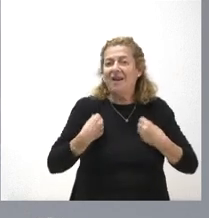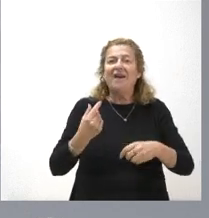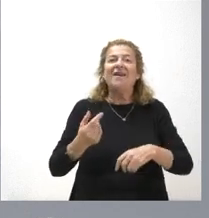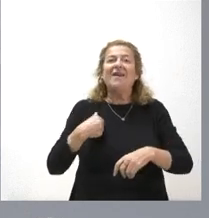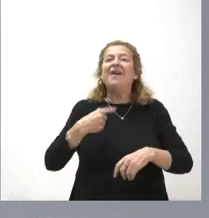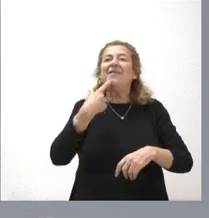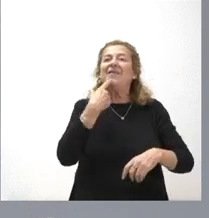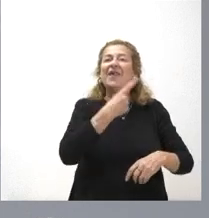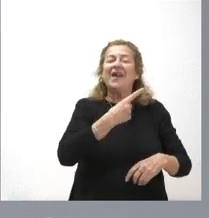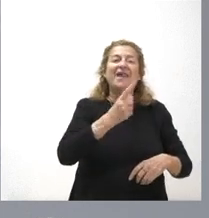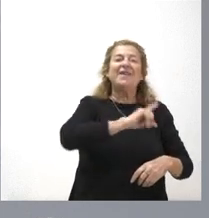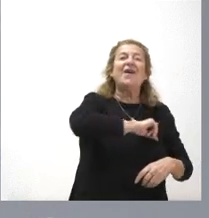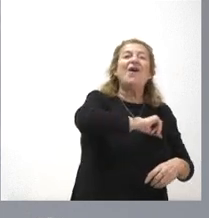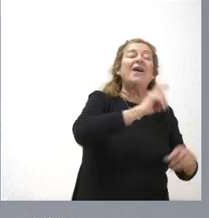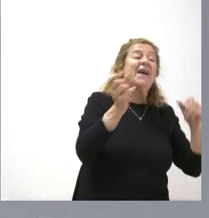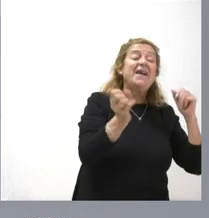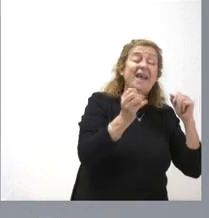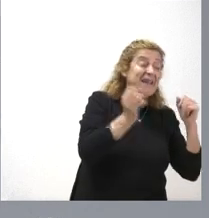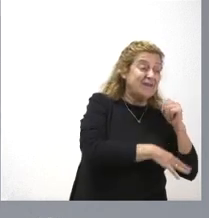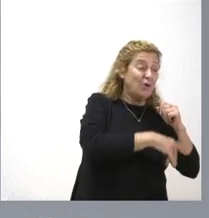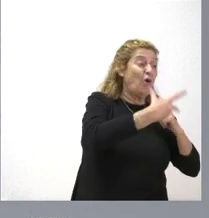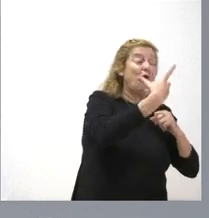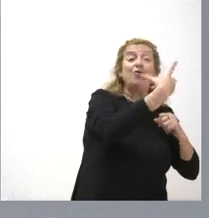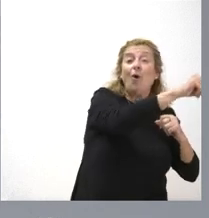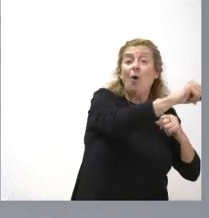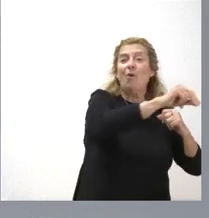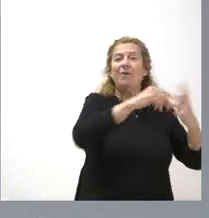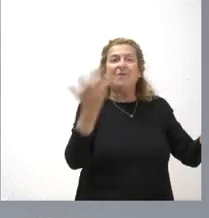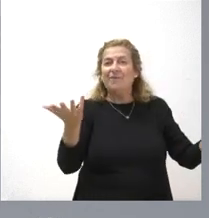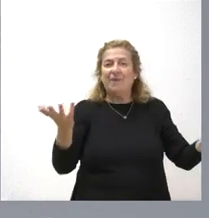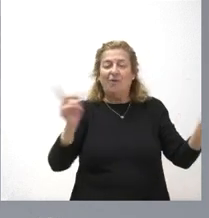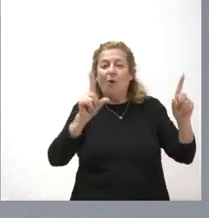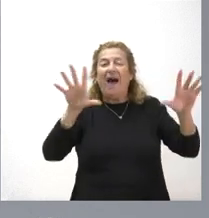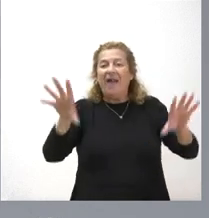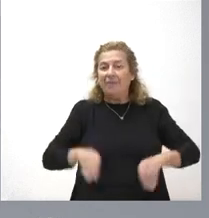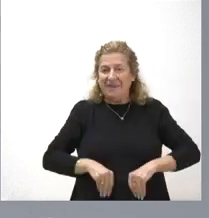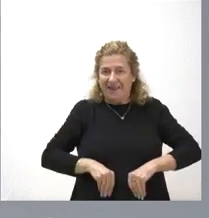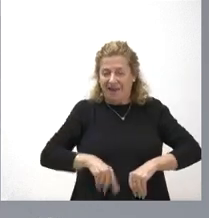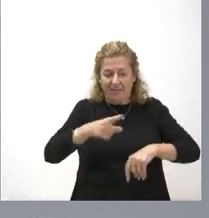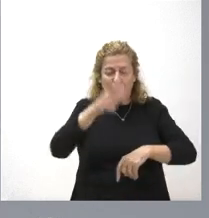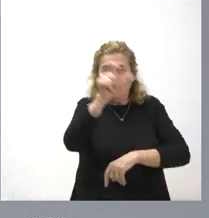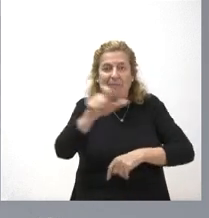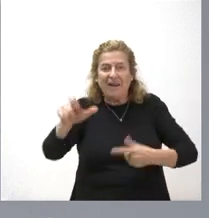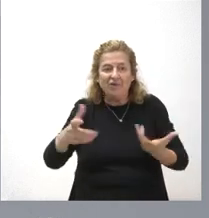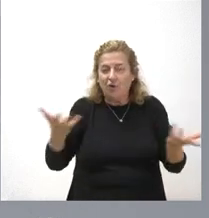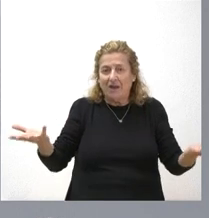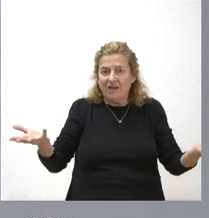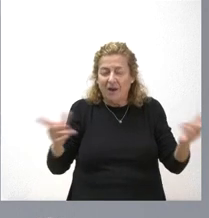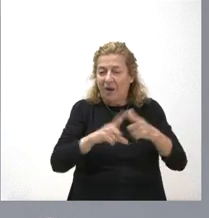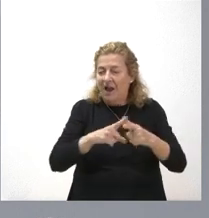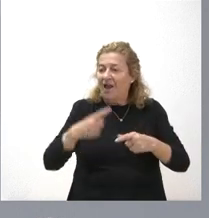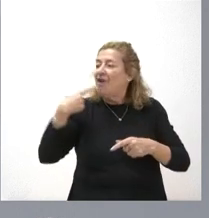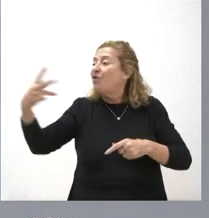deniega el ingreso mínimo vital, simplemente no se admite. Esas personas no tienen derecho